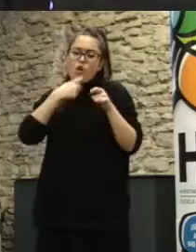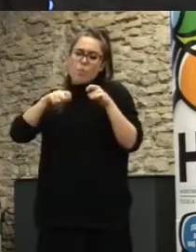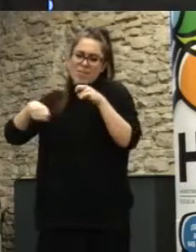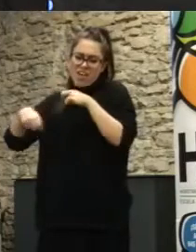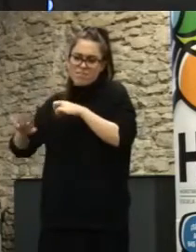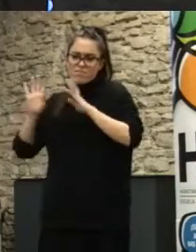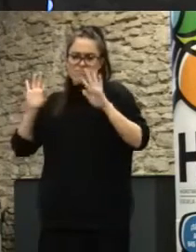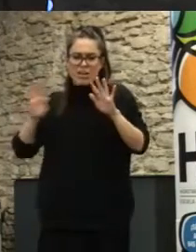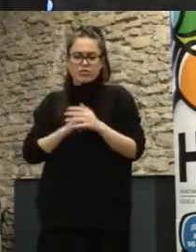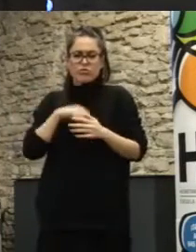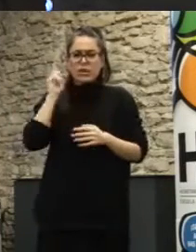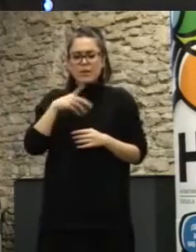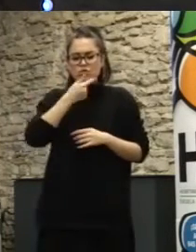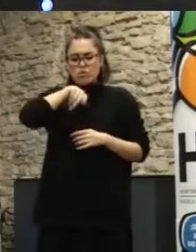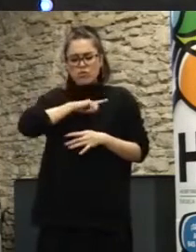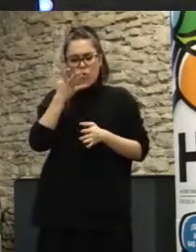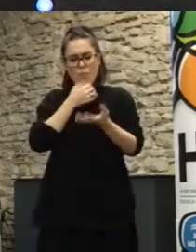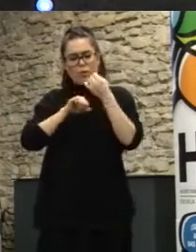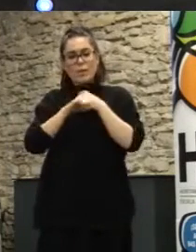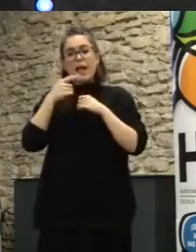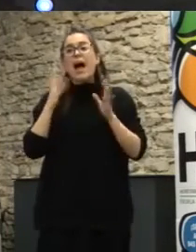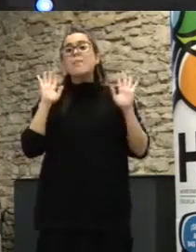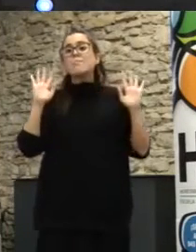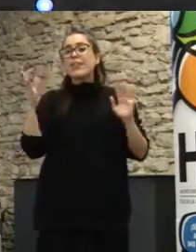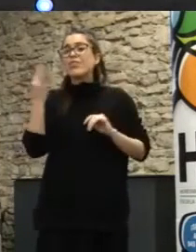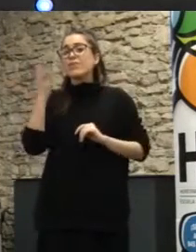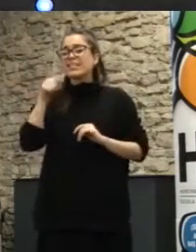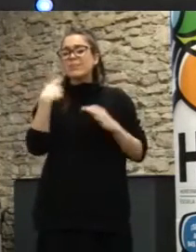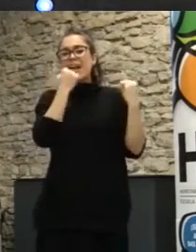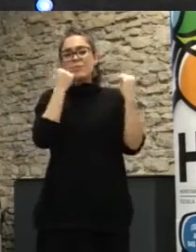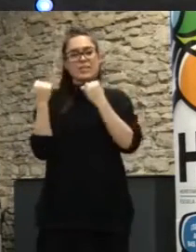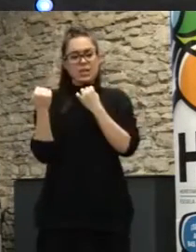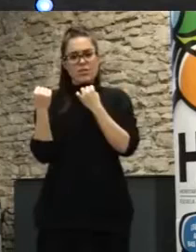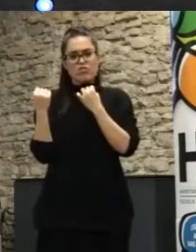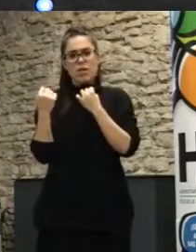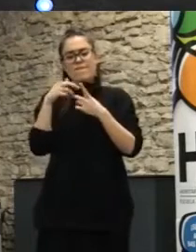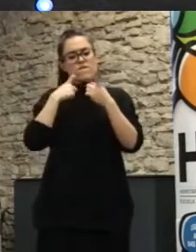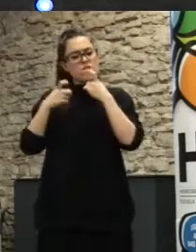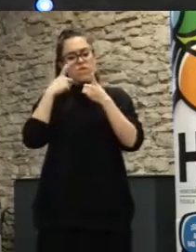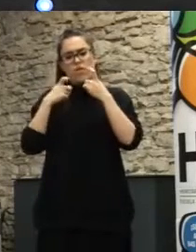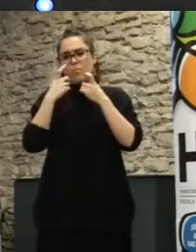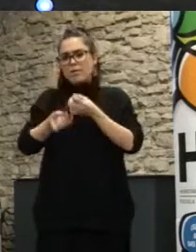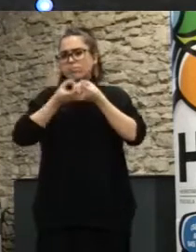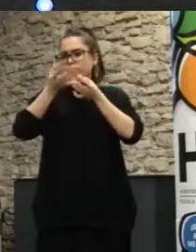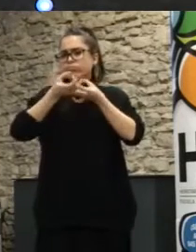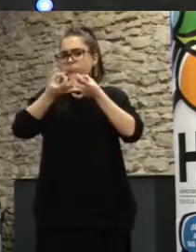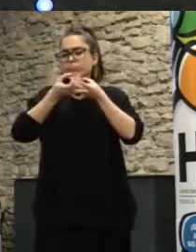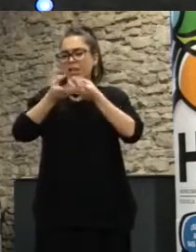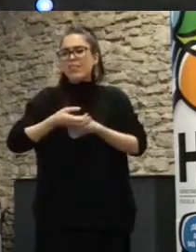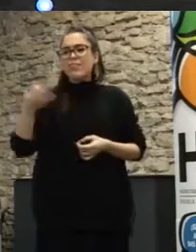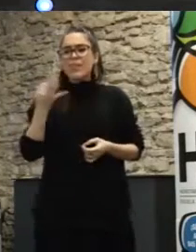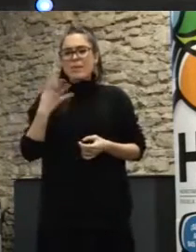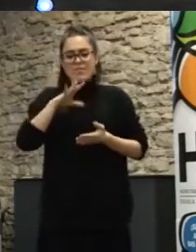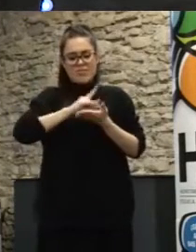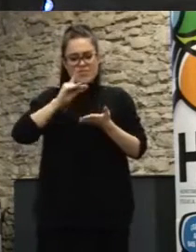tiene que ver con nuestro comportamiento las administraciones tienen que empezar a ofrecer este tipo de información tienen que de alguna manera tratar